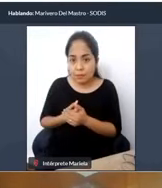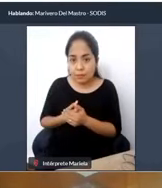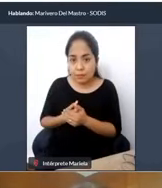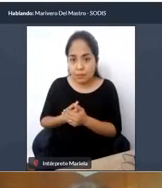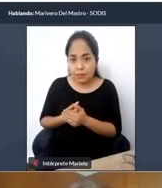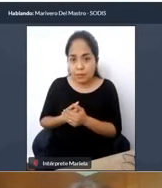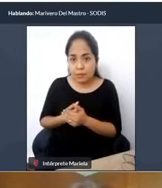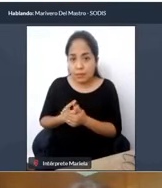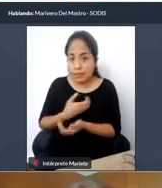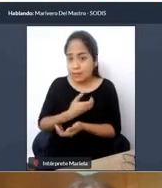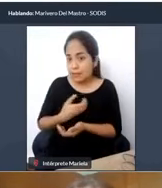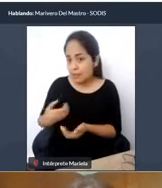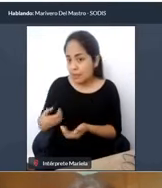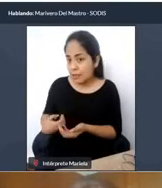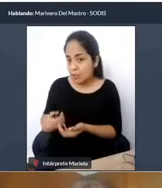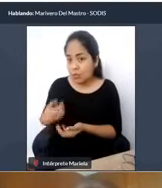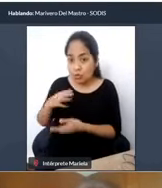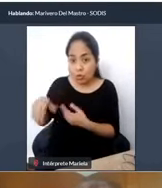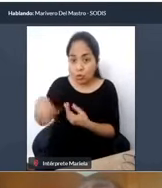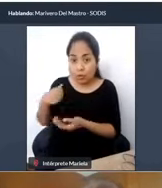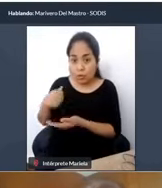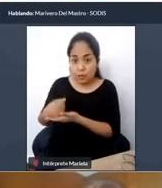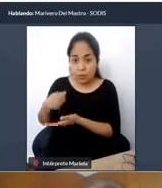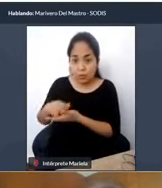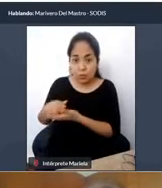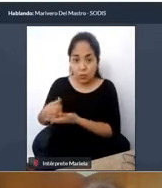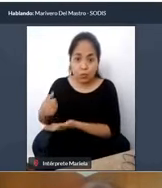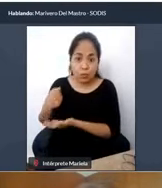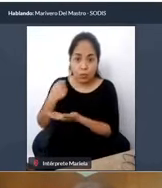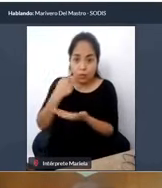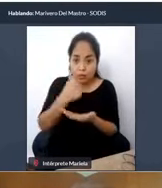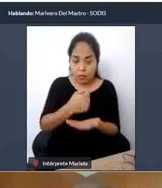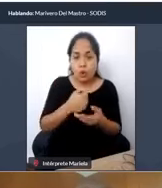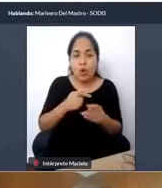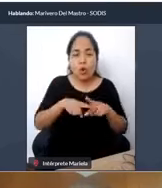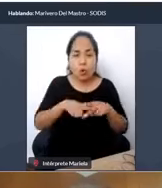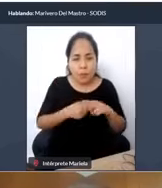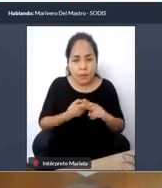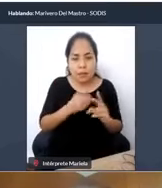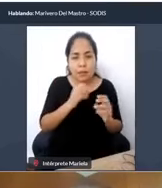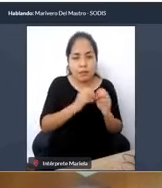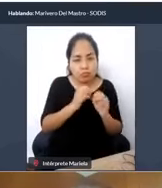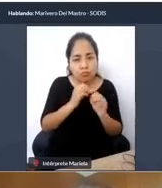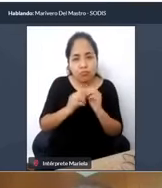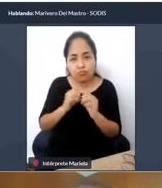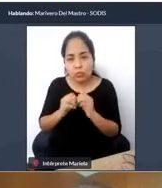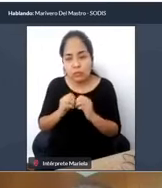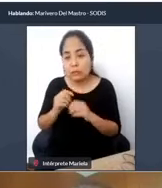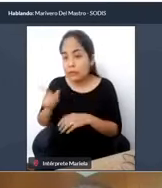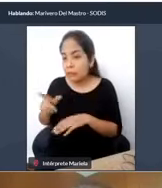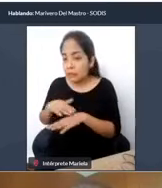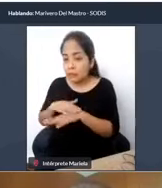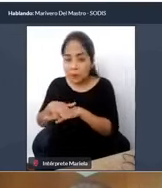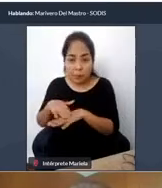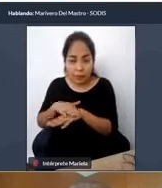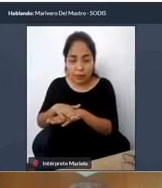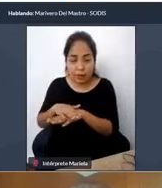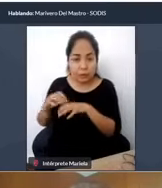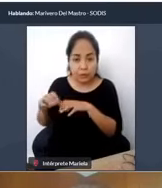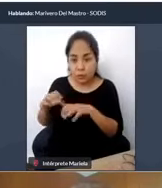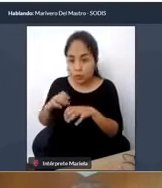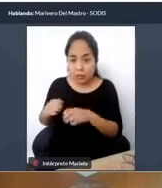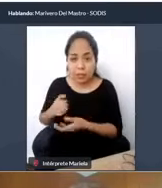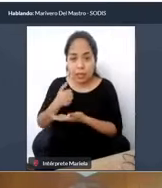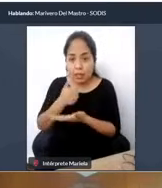presupuesto necesario para empezar con los diseños y la implementación del mismo. Si este plan no se llega a implementar,